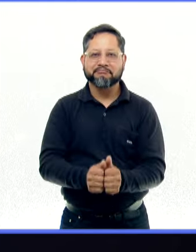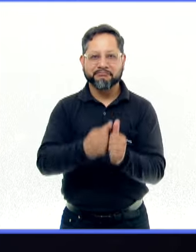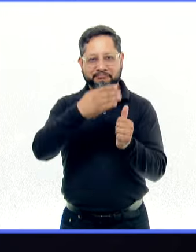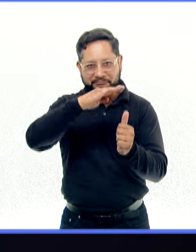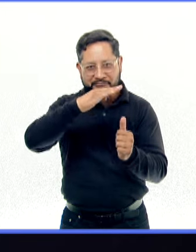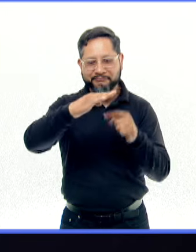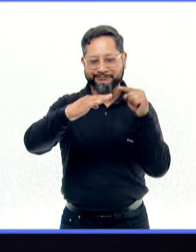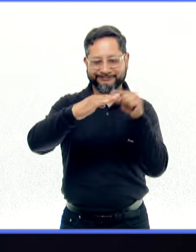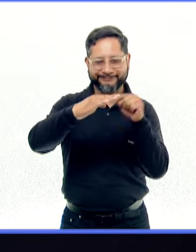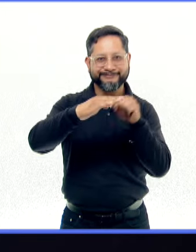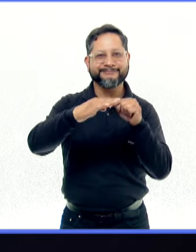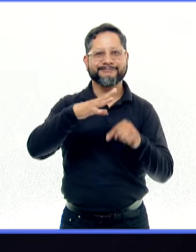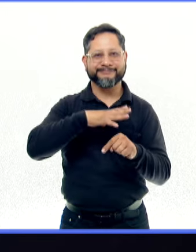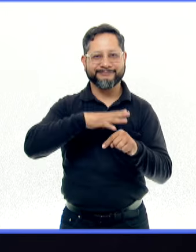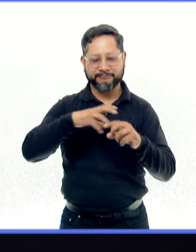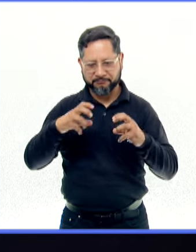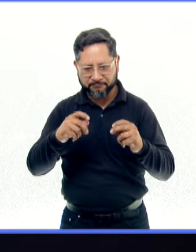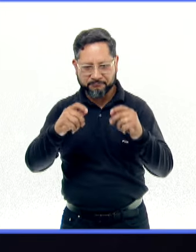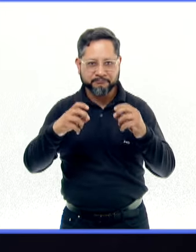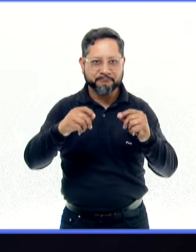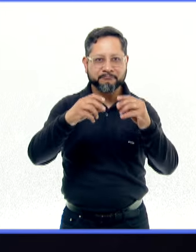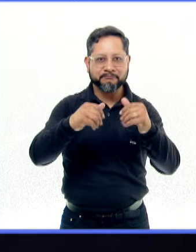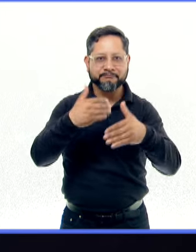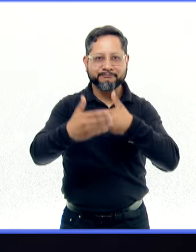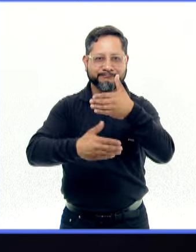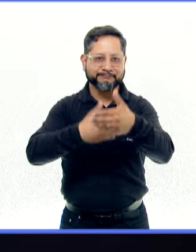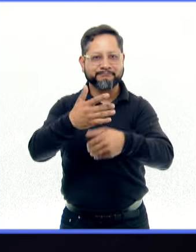maíz en el mundo llegó un poco más tarde.